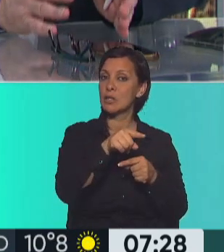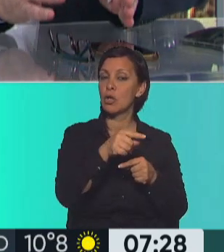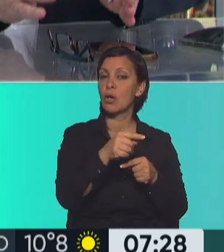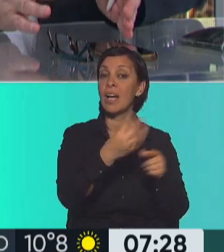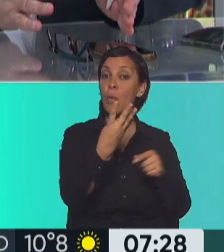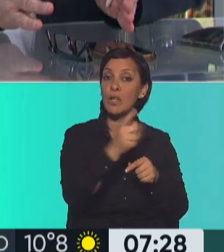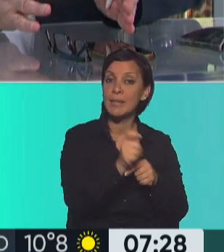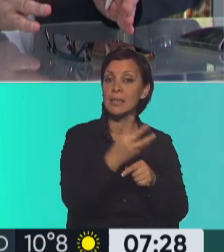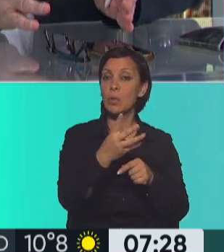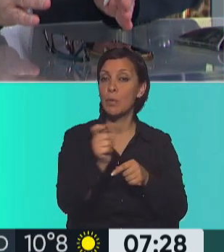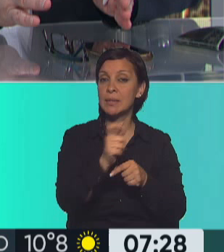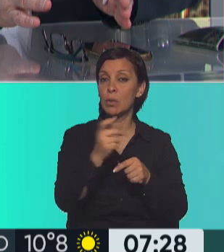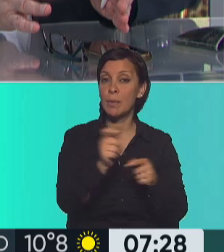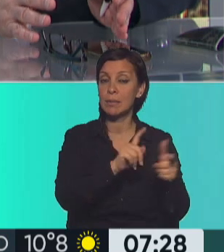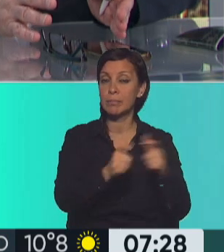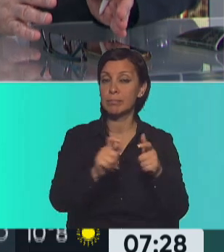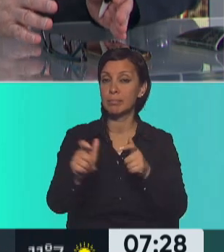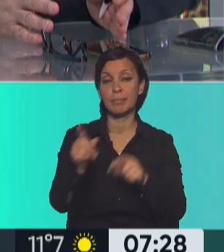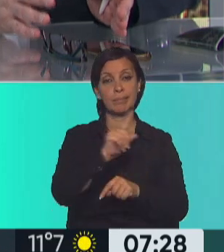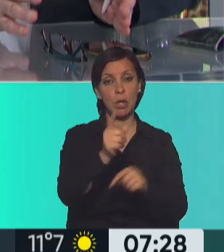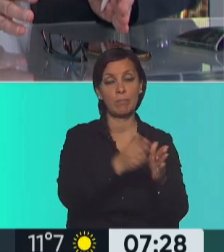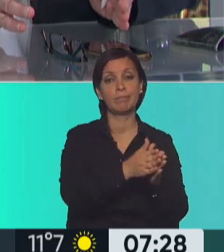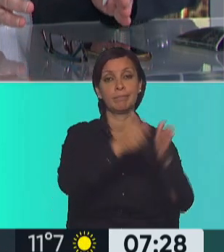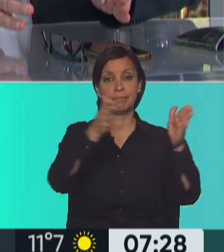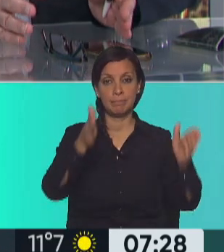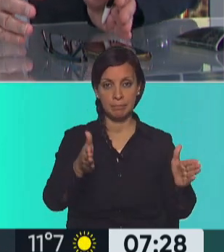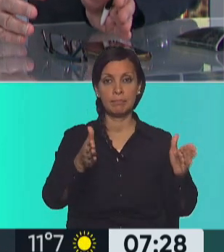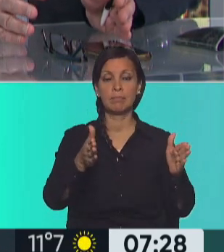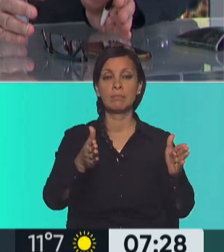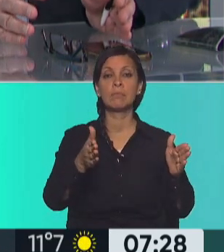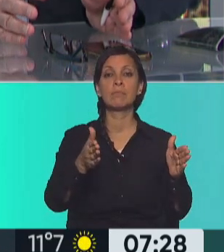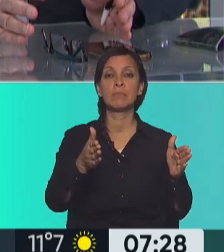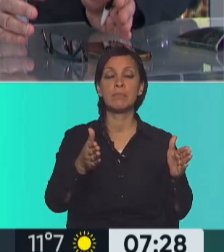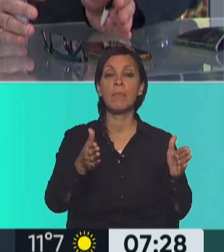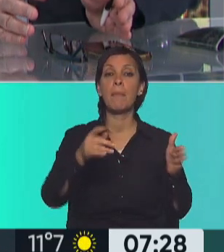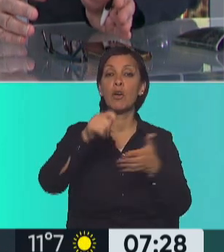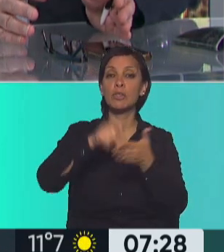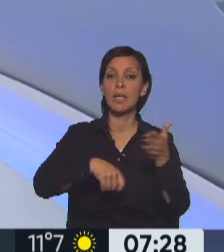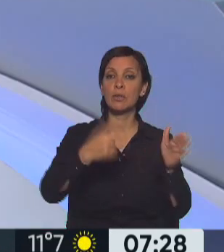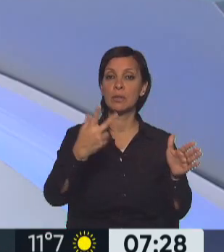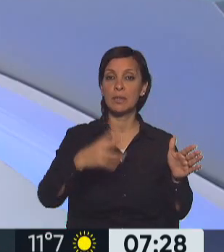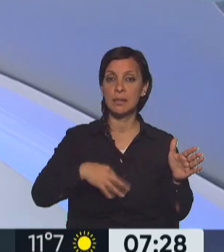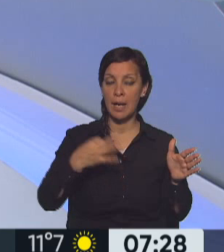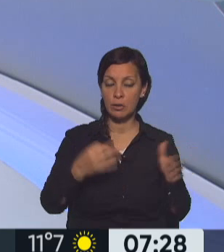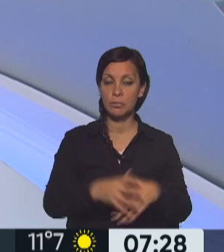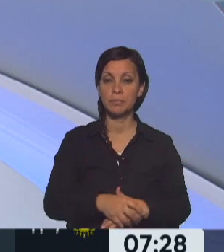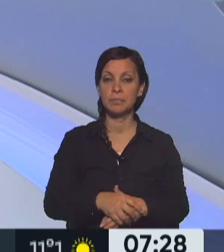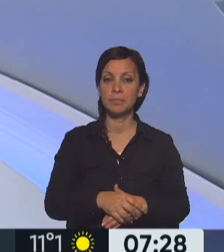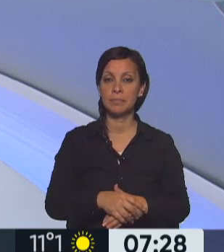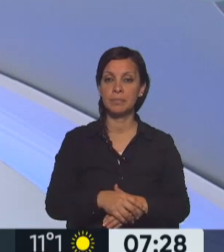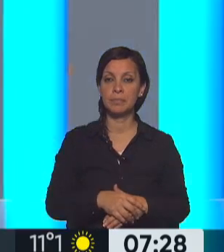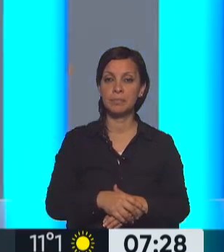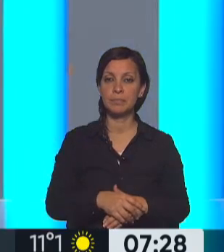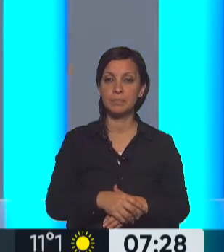El periodo para firmar el contrato va a ser de tres años. ¿Y entonces qué va a pasar en el recinto y cuándo?